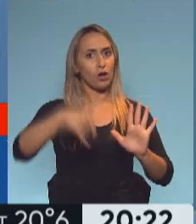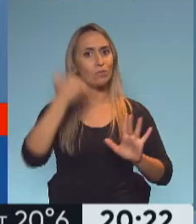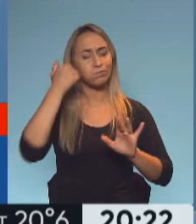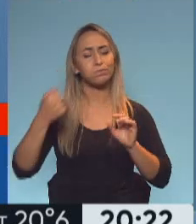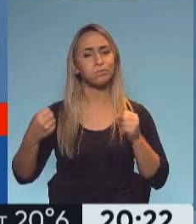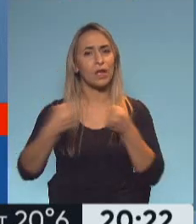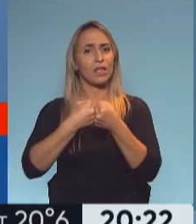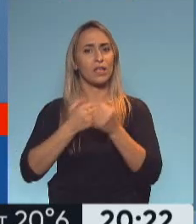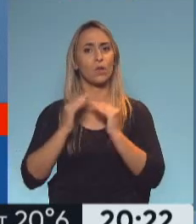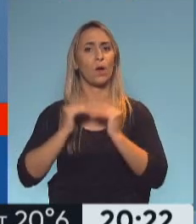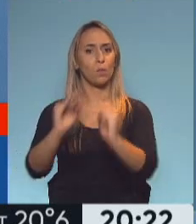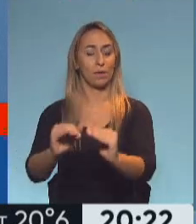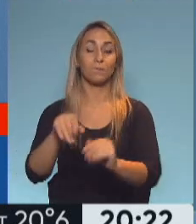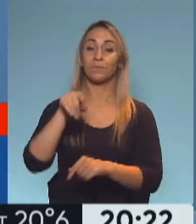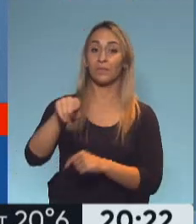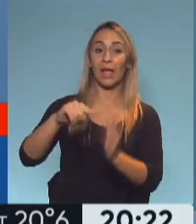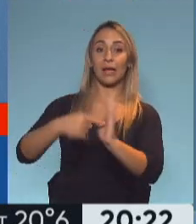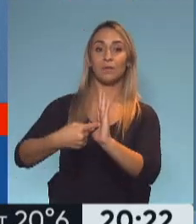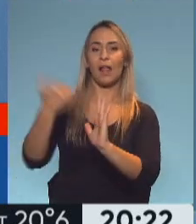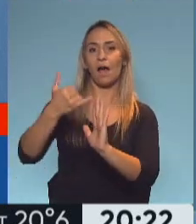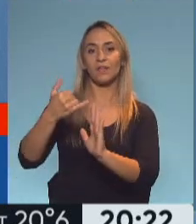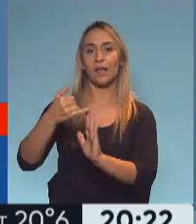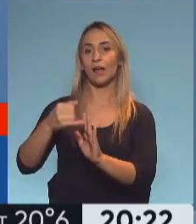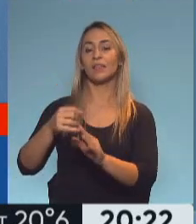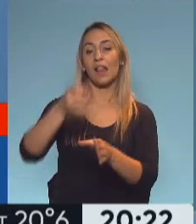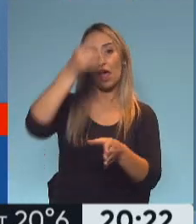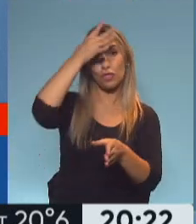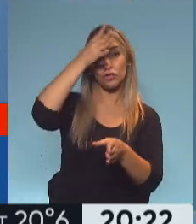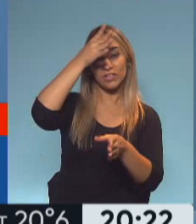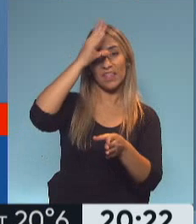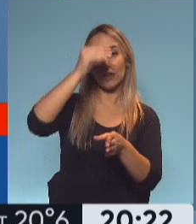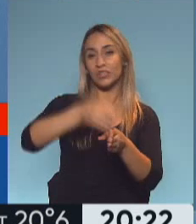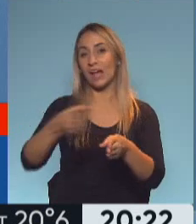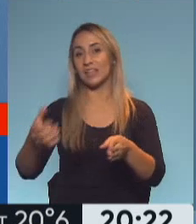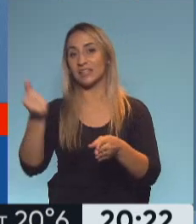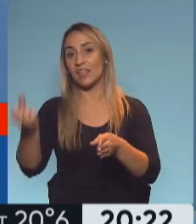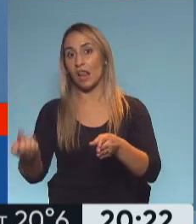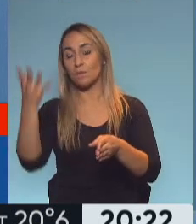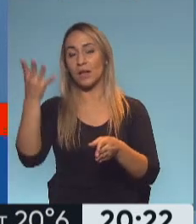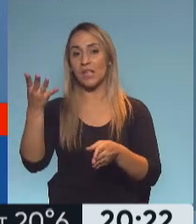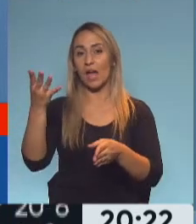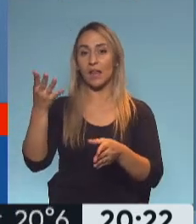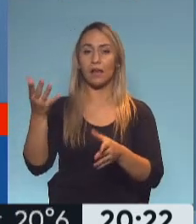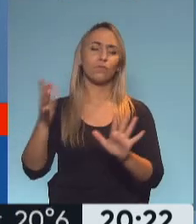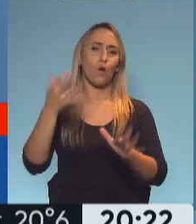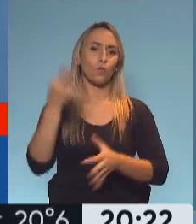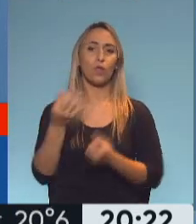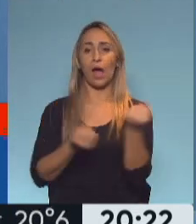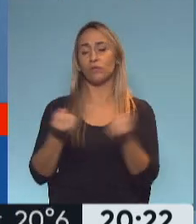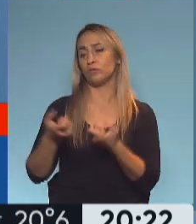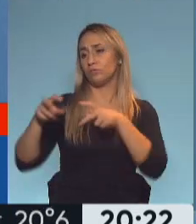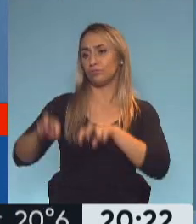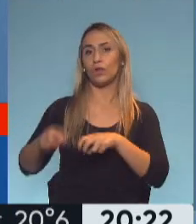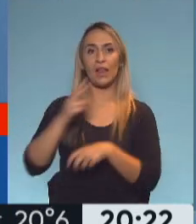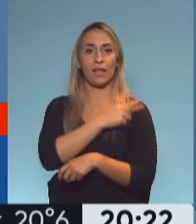Aires. Ellos tenían una restricción entre las 2 y las 6 de la mañana. De hecho, venía ahora en el auto hablando con Felipe Miguel, con el jefe de